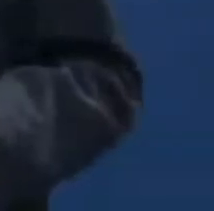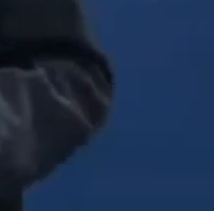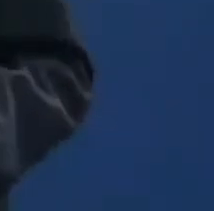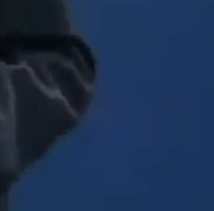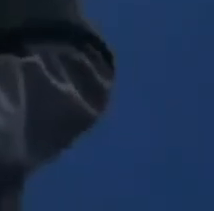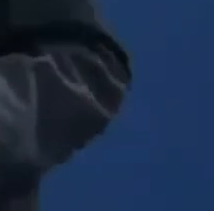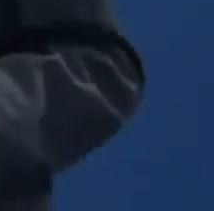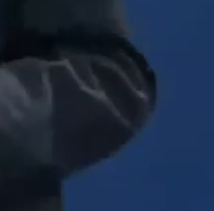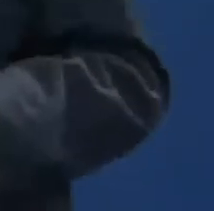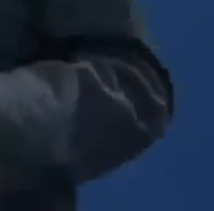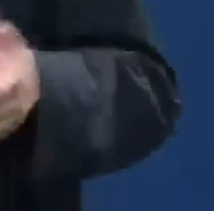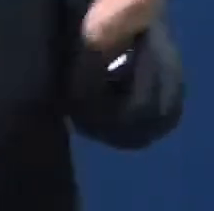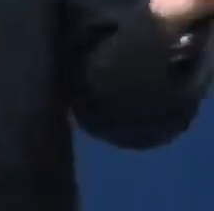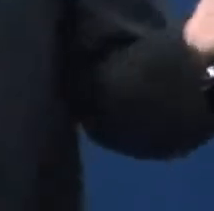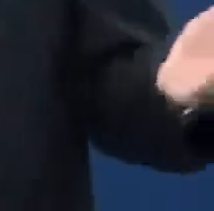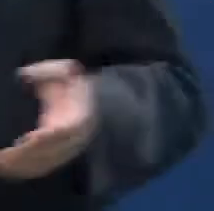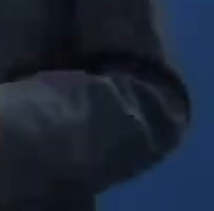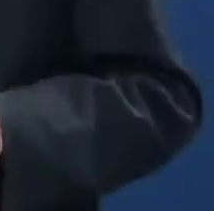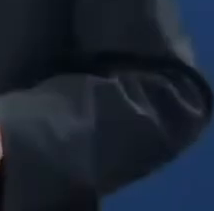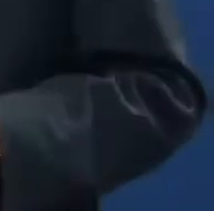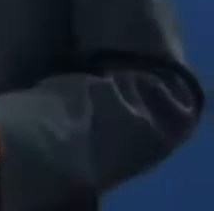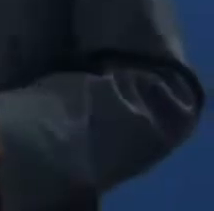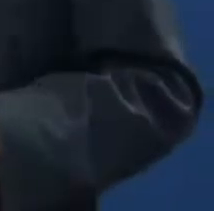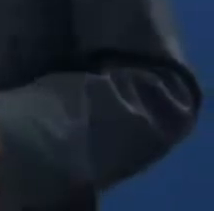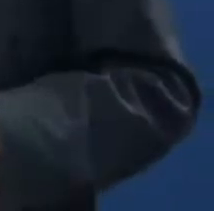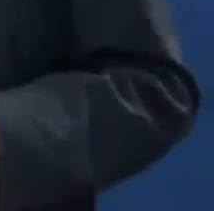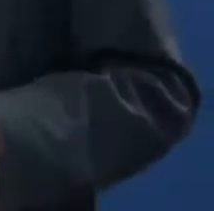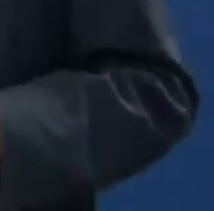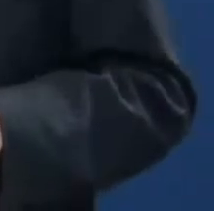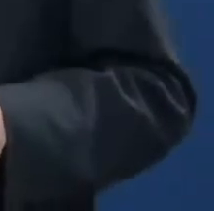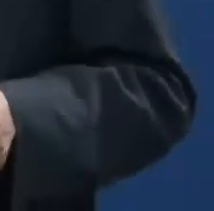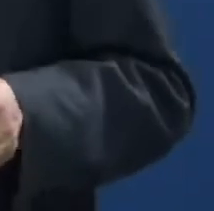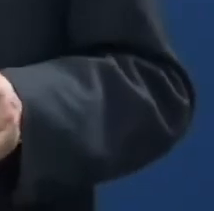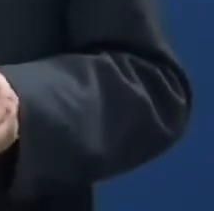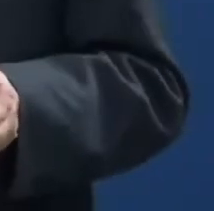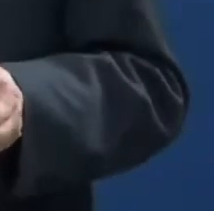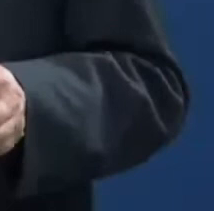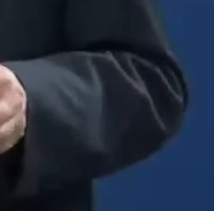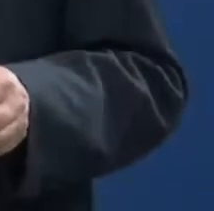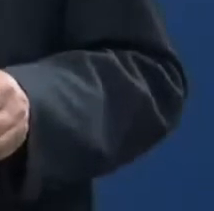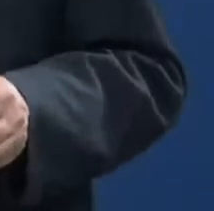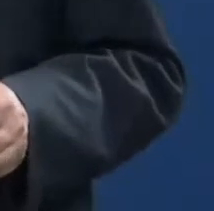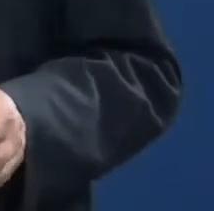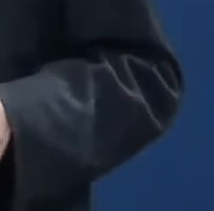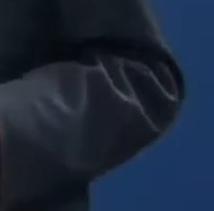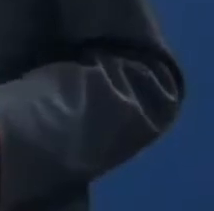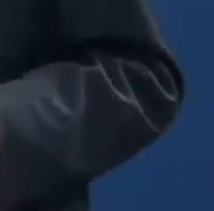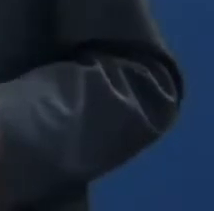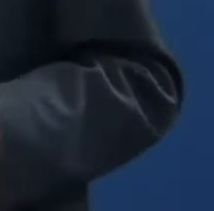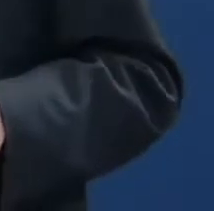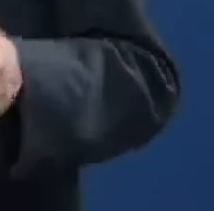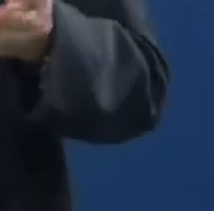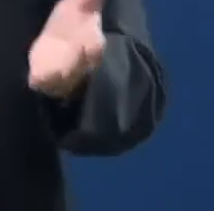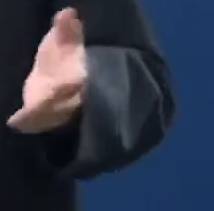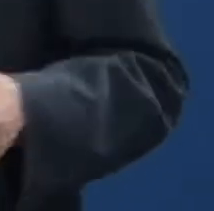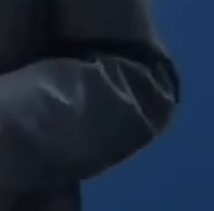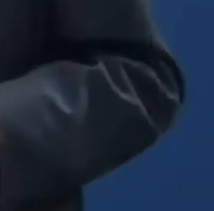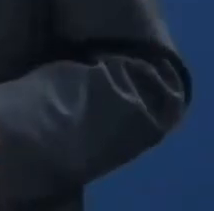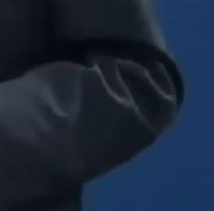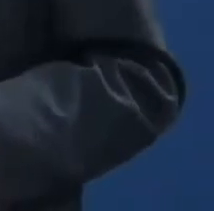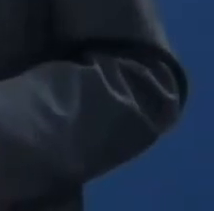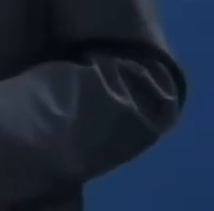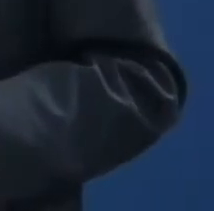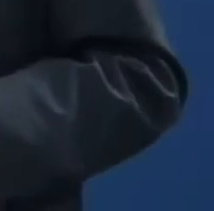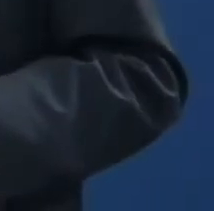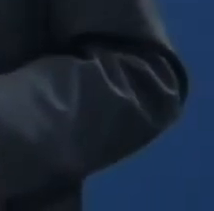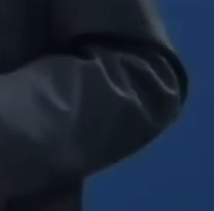Bueno, muy bien, pues primero empezar con agradecerle a Diana Silva y a Carolina González por ese rico